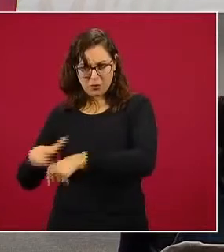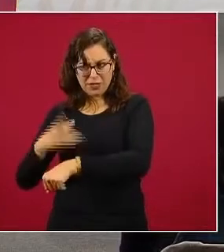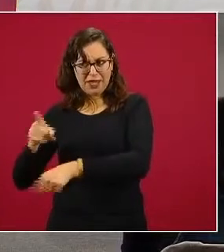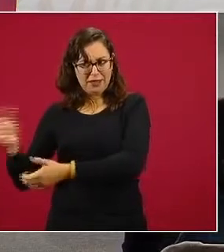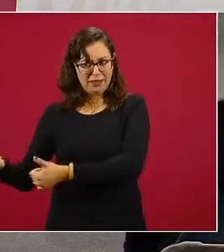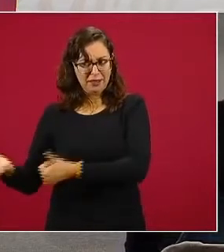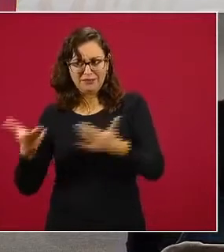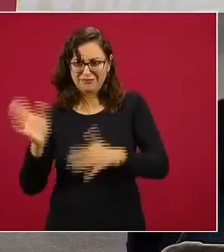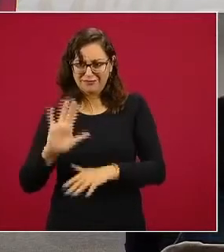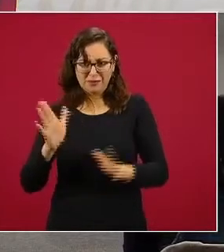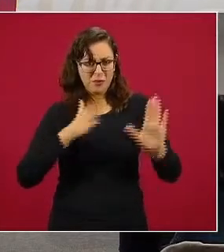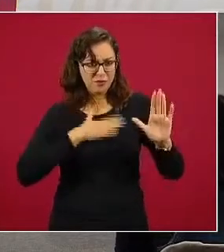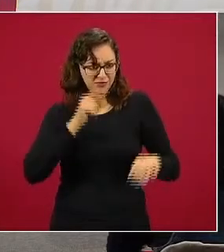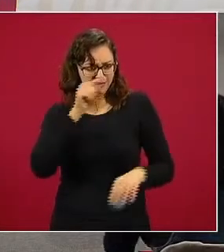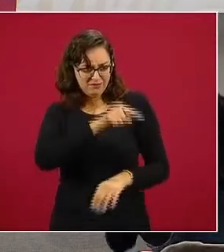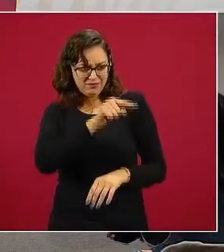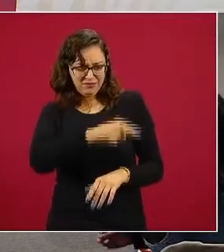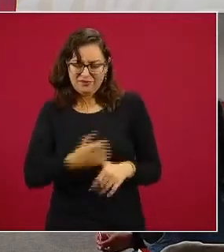hay